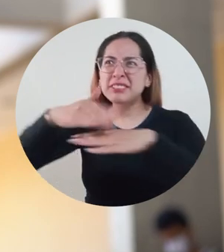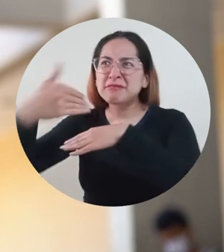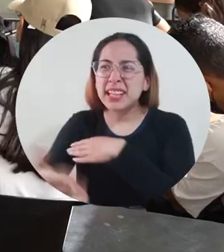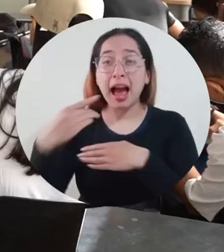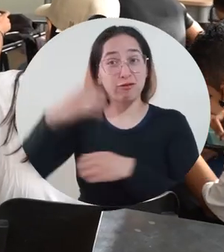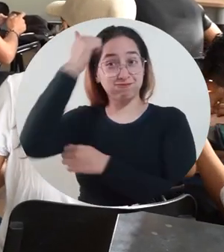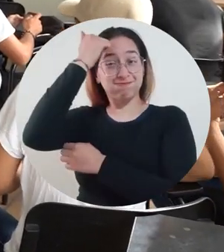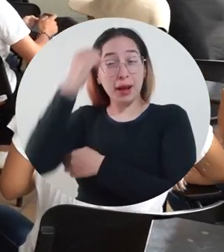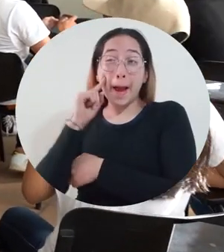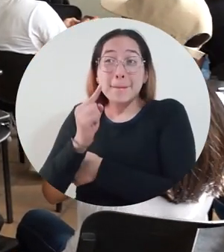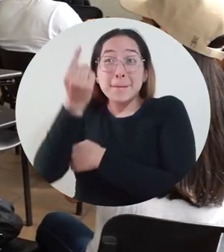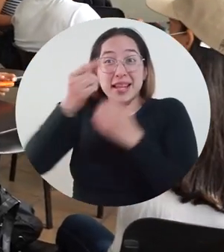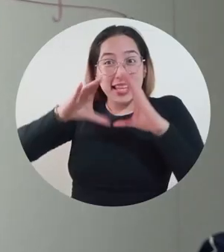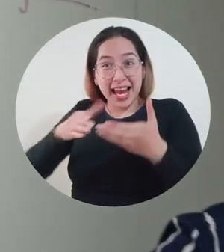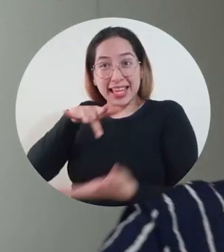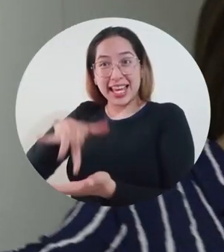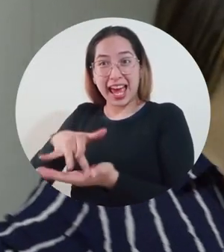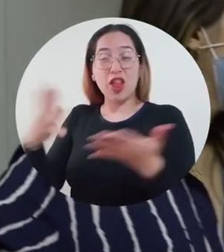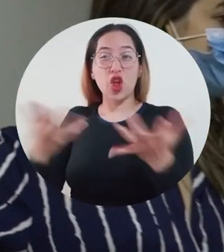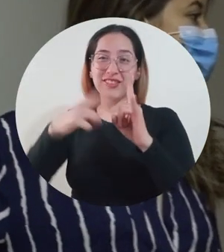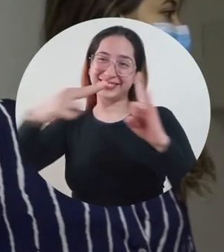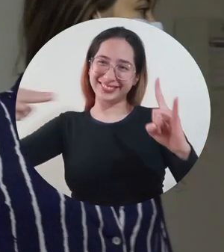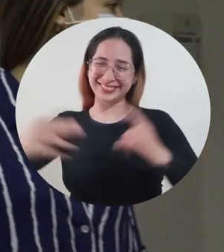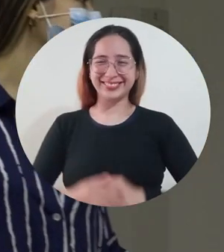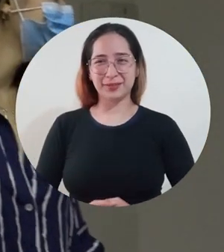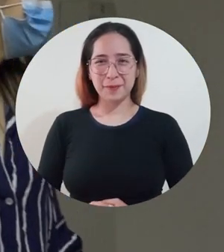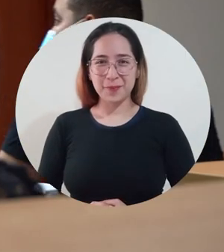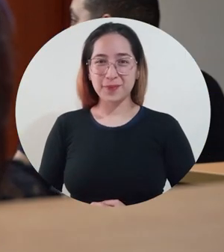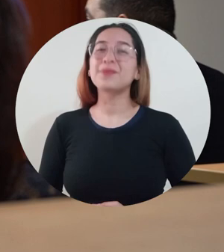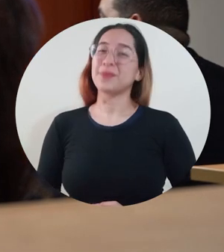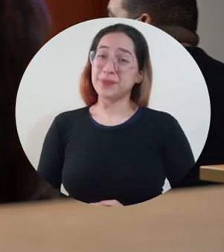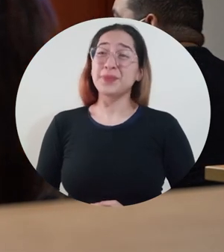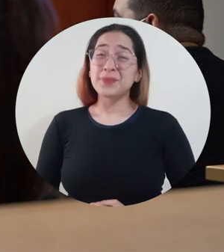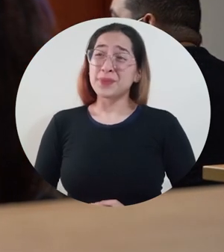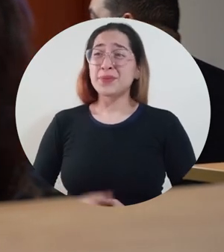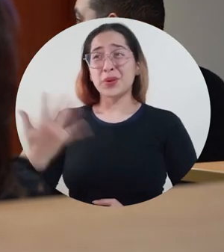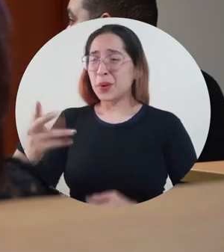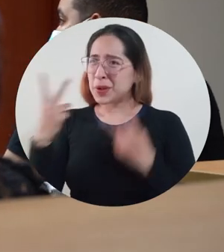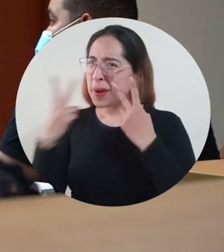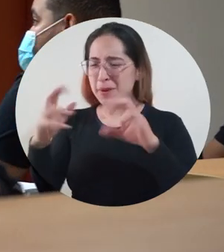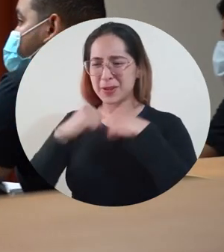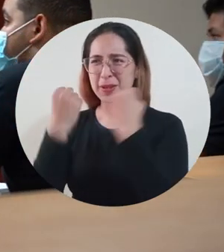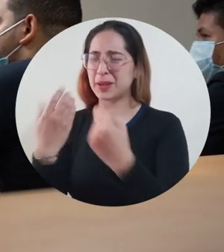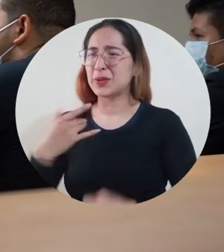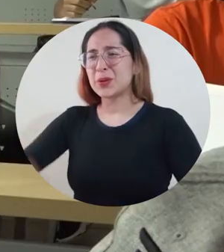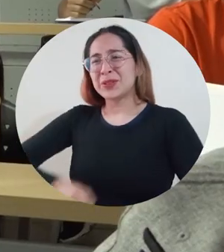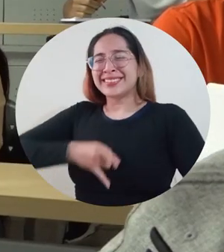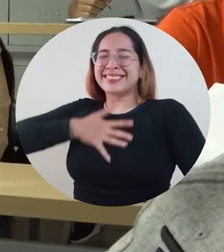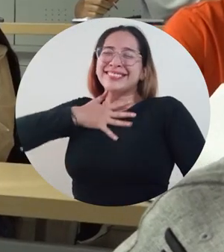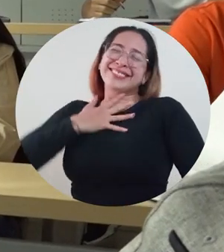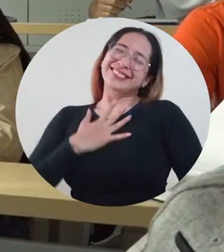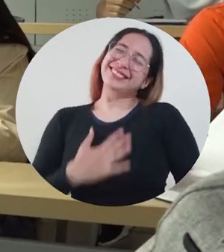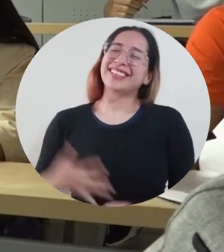expectativa, estos docentes dictaron su primera clase presencial en Unimagdalena. Es algo que lo llena a uno mucho porque ellos le